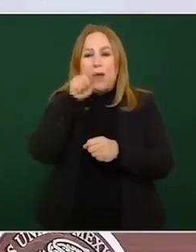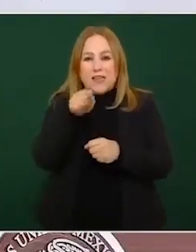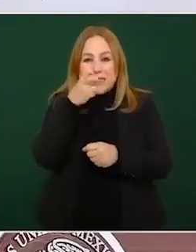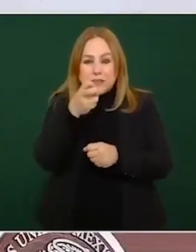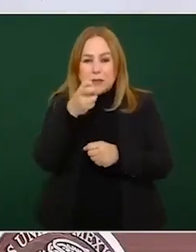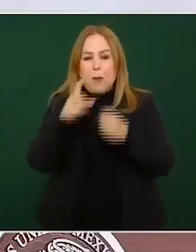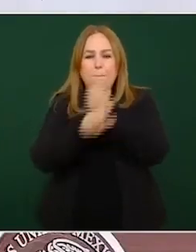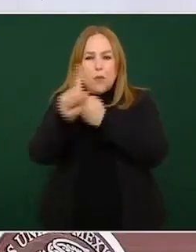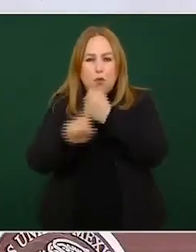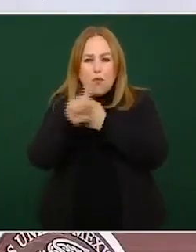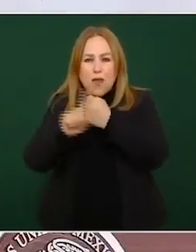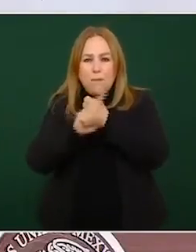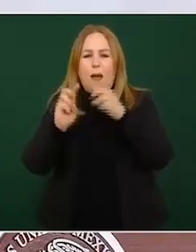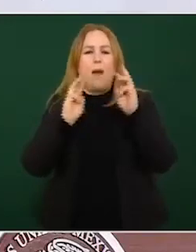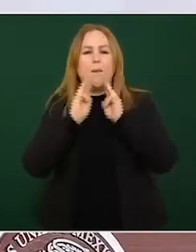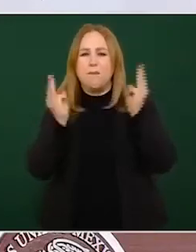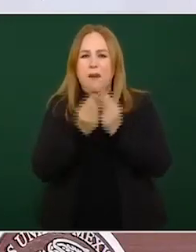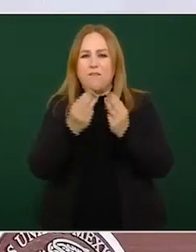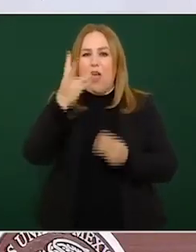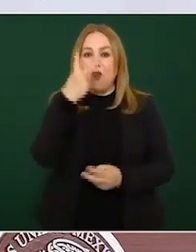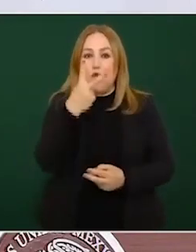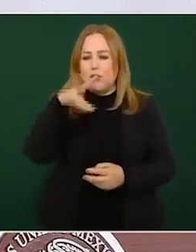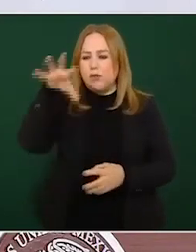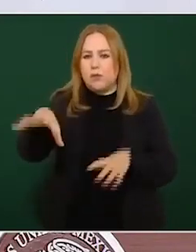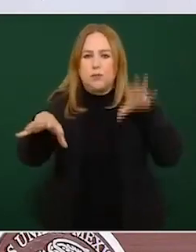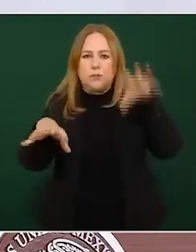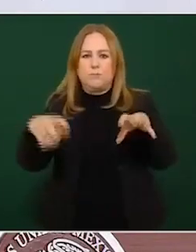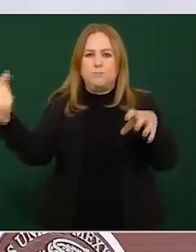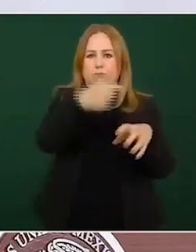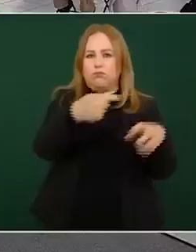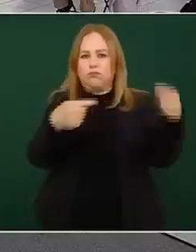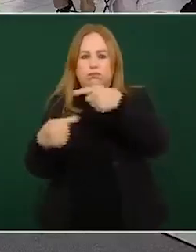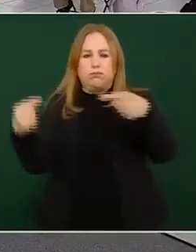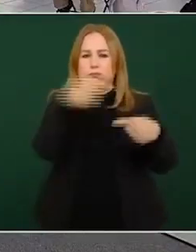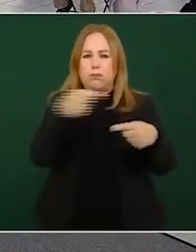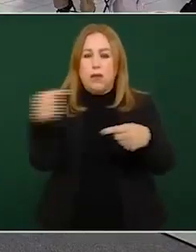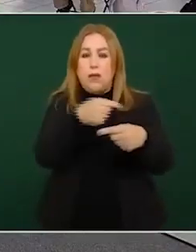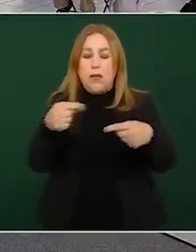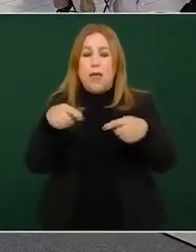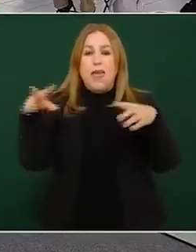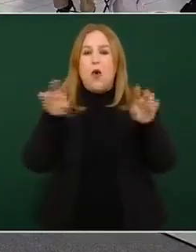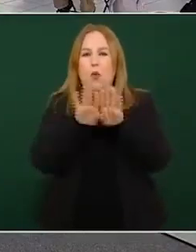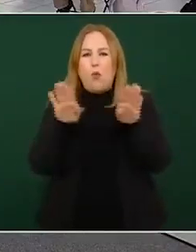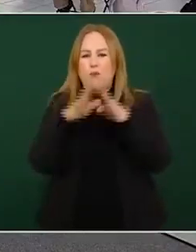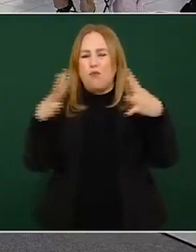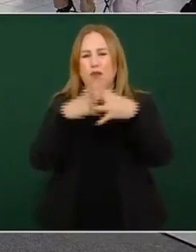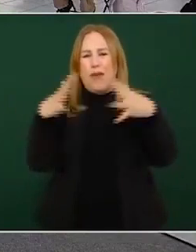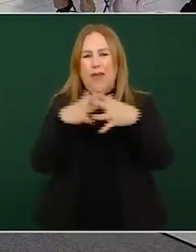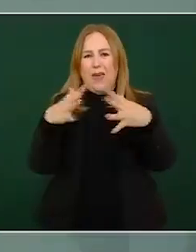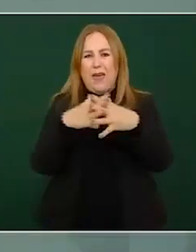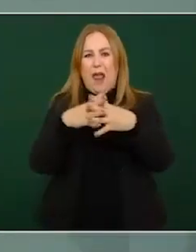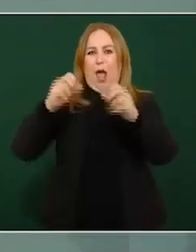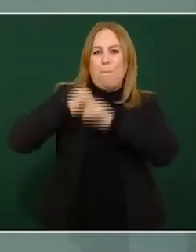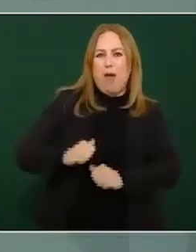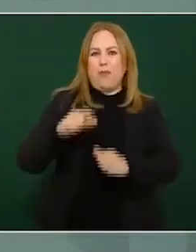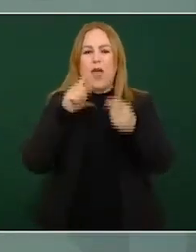organizado, y son dos cárteles que están establecidos aquí en Ciudad Juárez, y es una pelea por la plaza. Es delicado que yo te